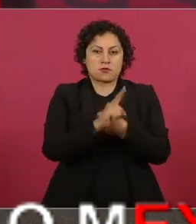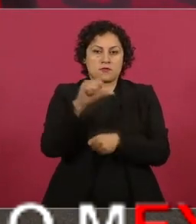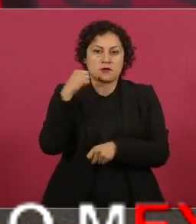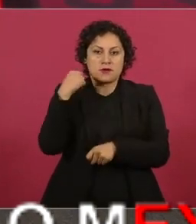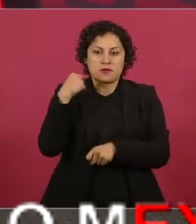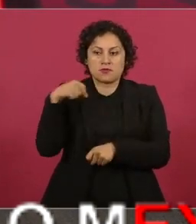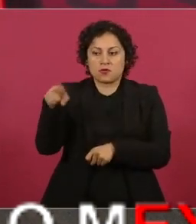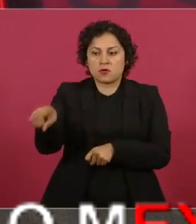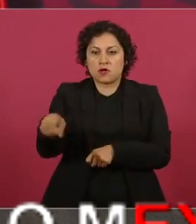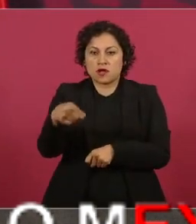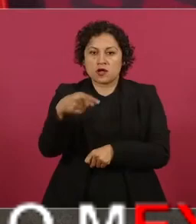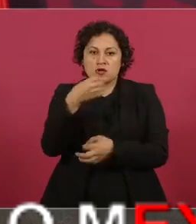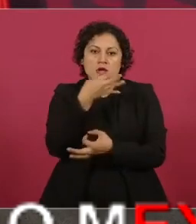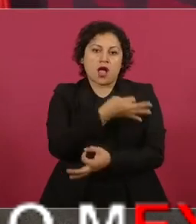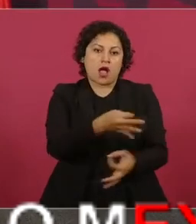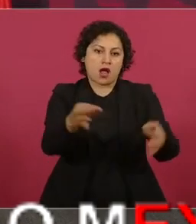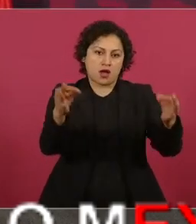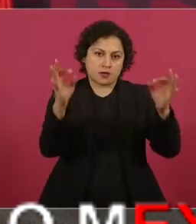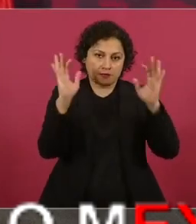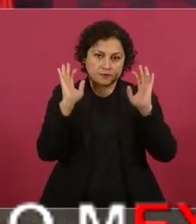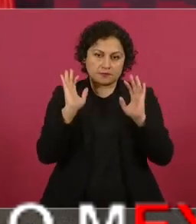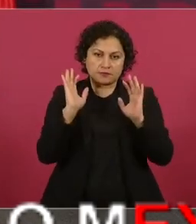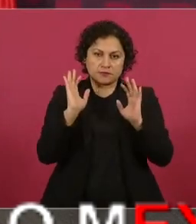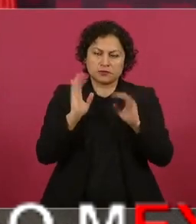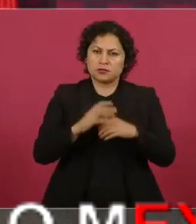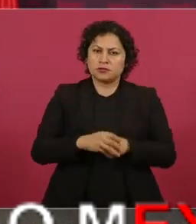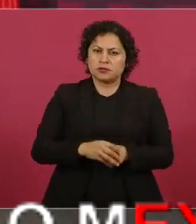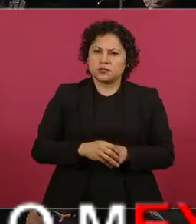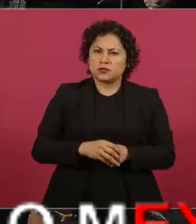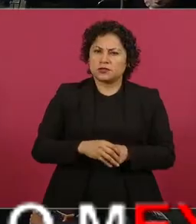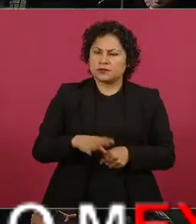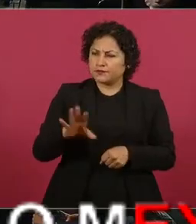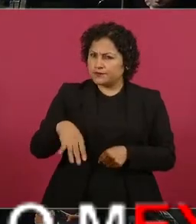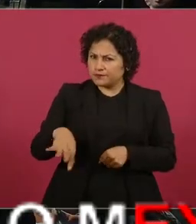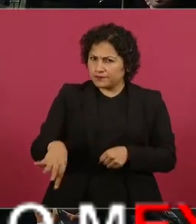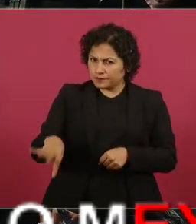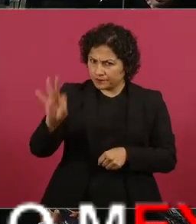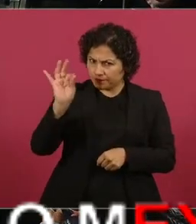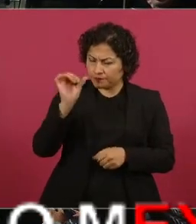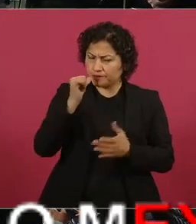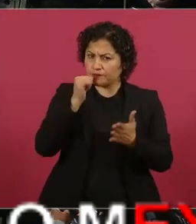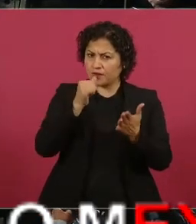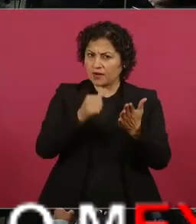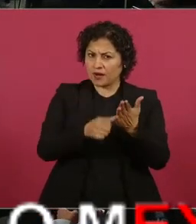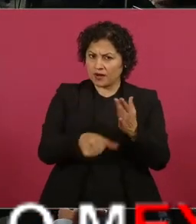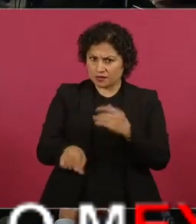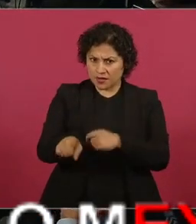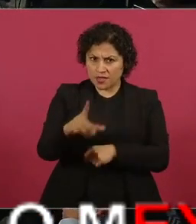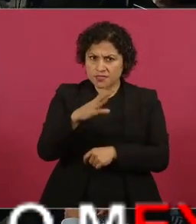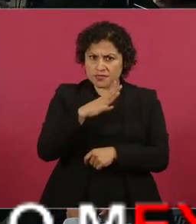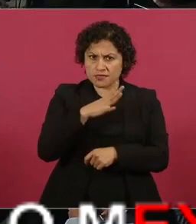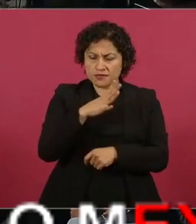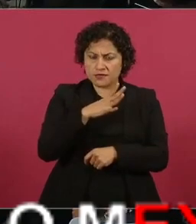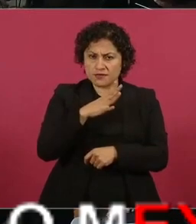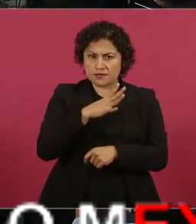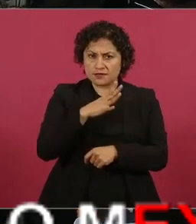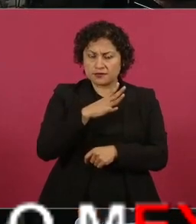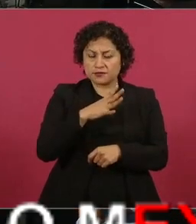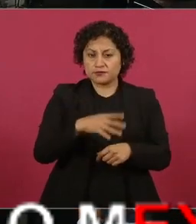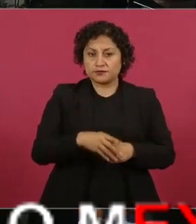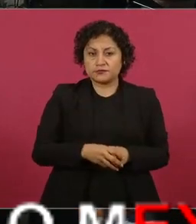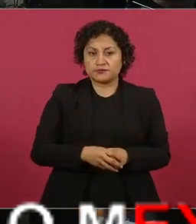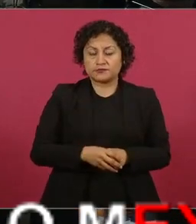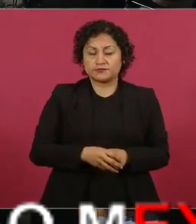Me envió un oficio, no está por ahí el oficio, de